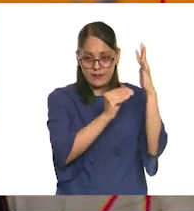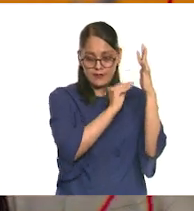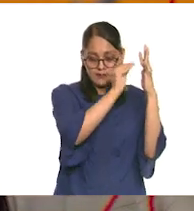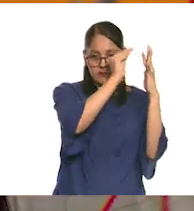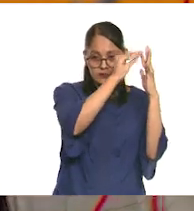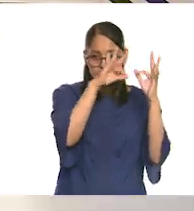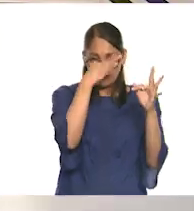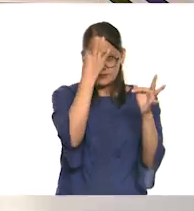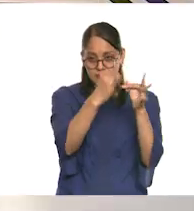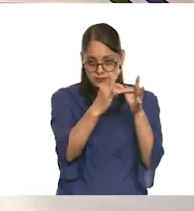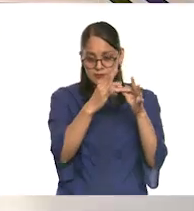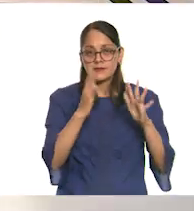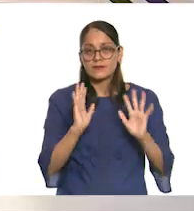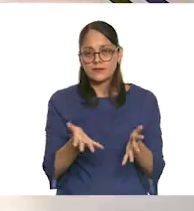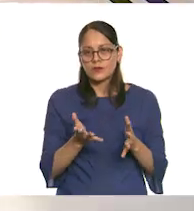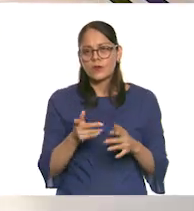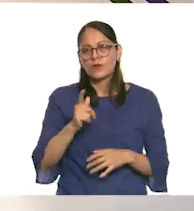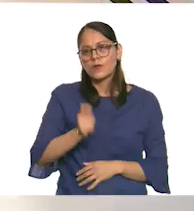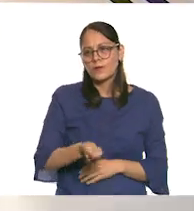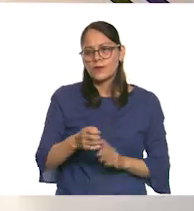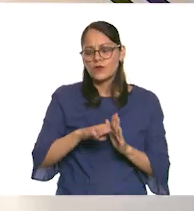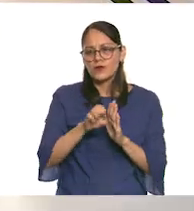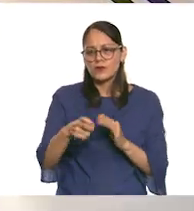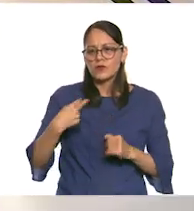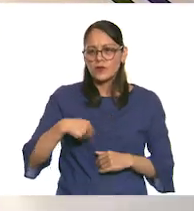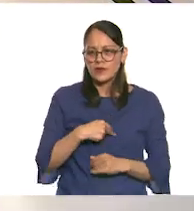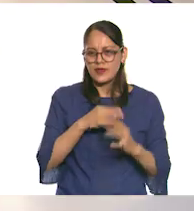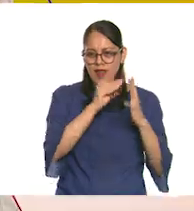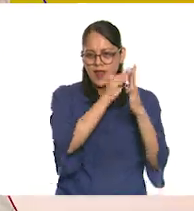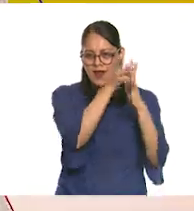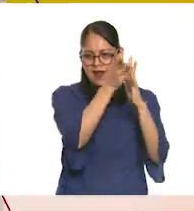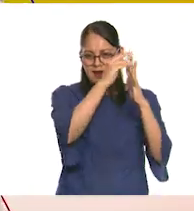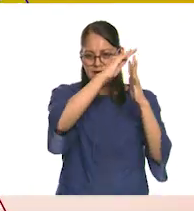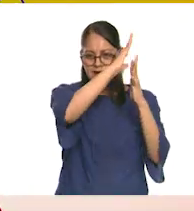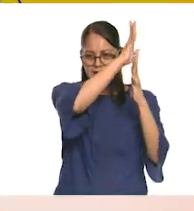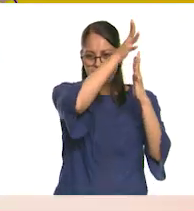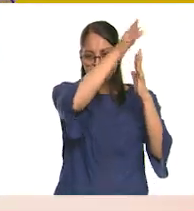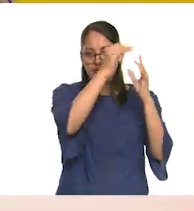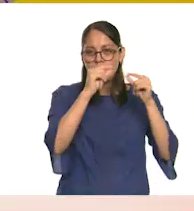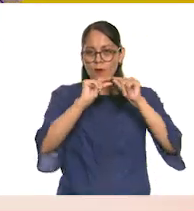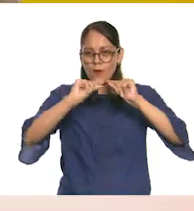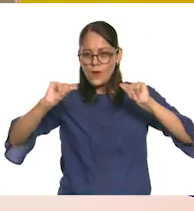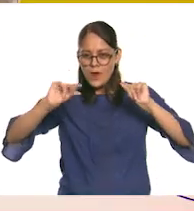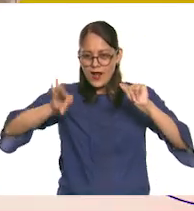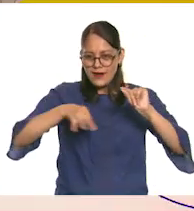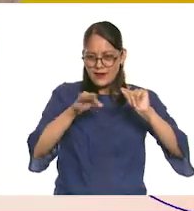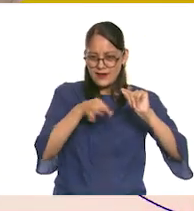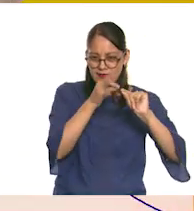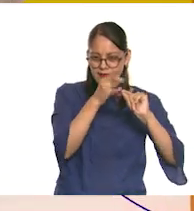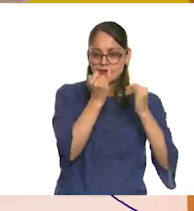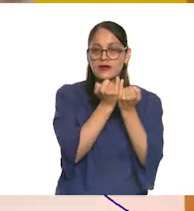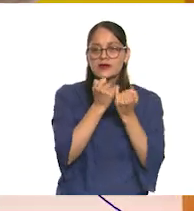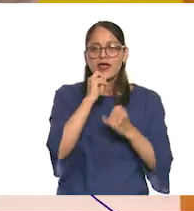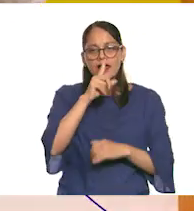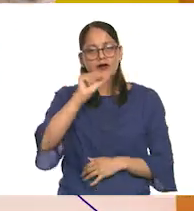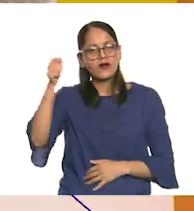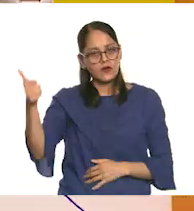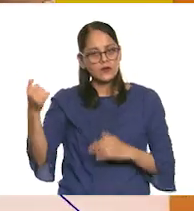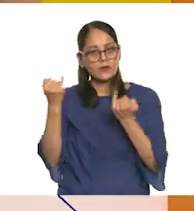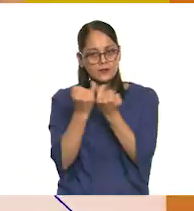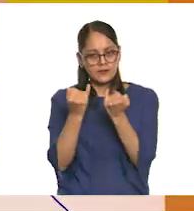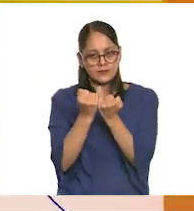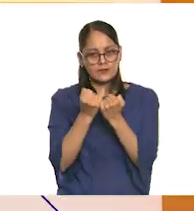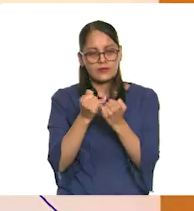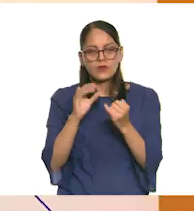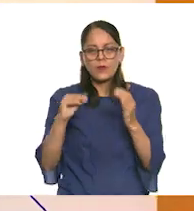en nuestra instalación, que son nuestras ramas y el estambre, tenemos otro elemento que va a ser el